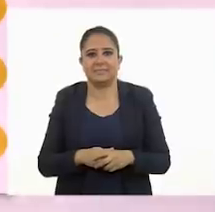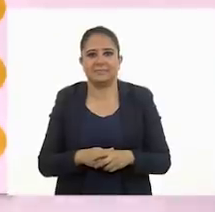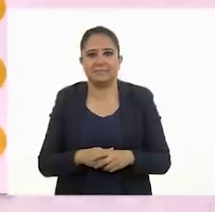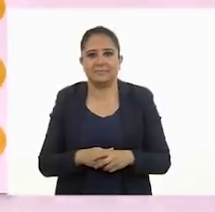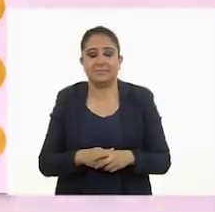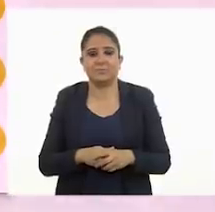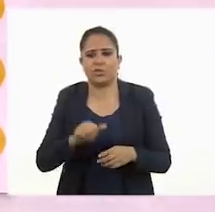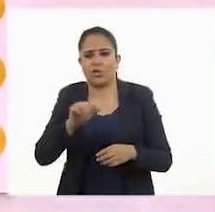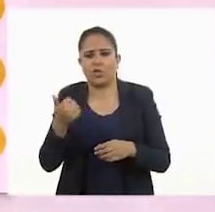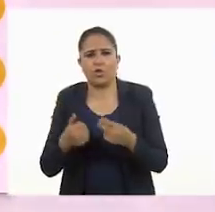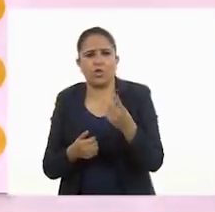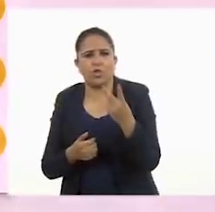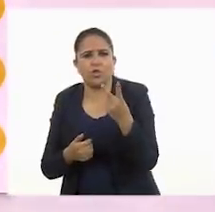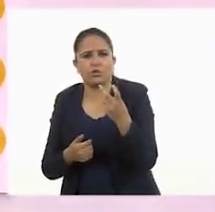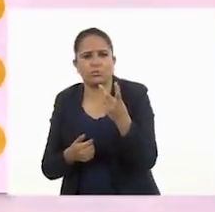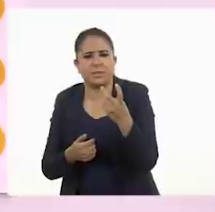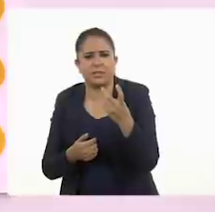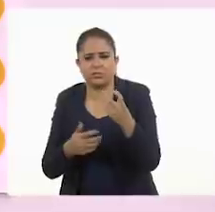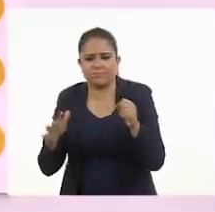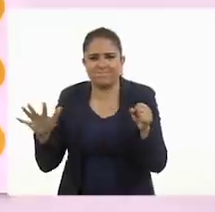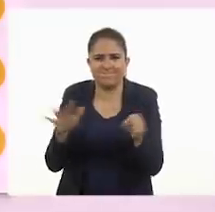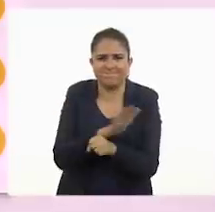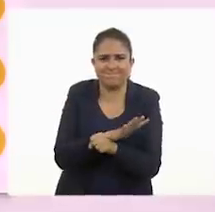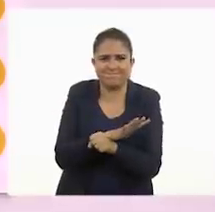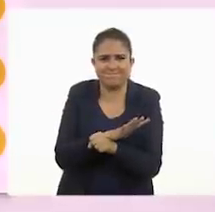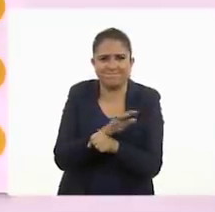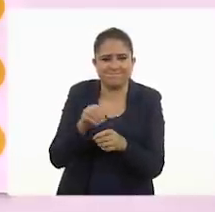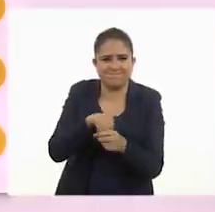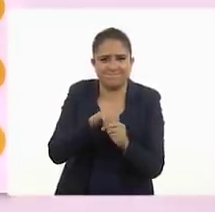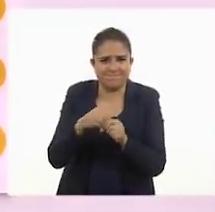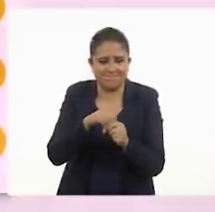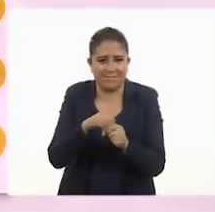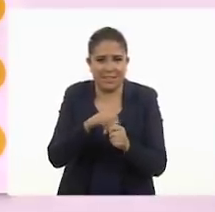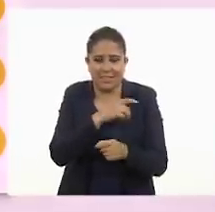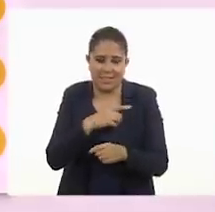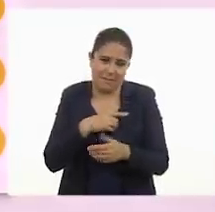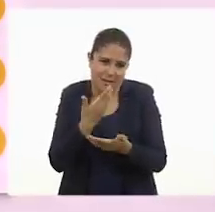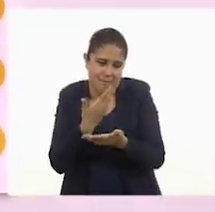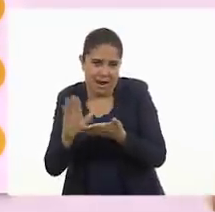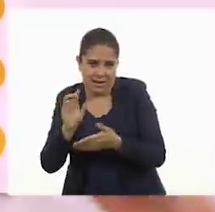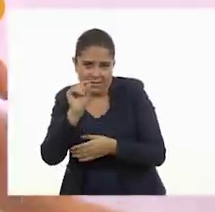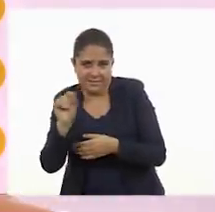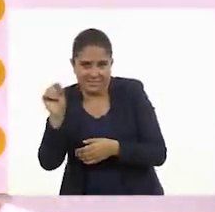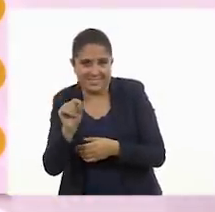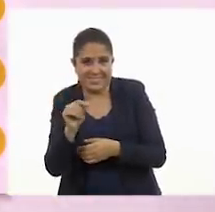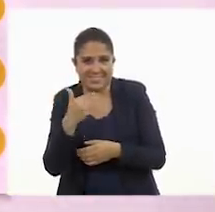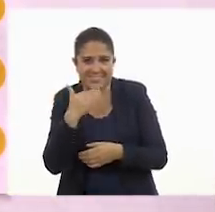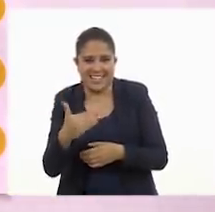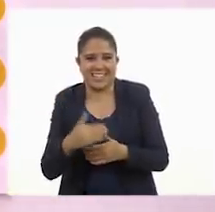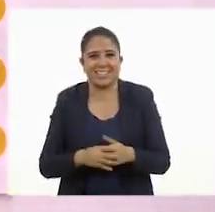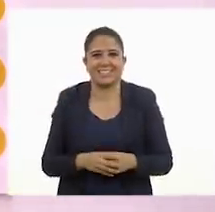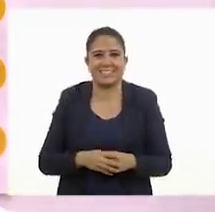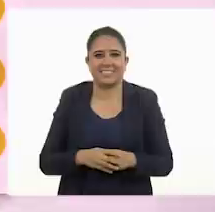Y los otros dos pesos que ya no ocupieron en la moneda de diez, los tenemos que tachar aparte. Muy bien.